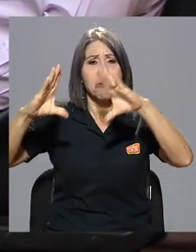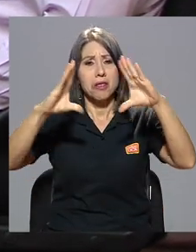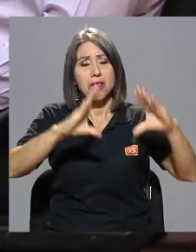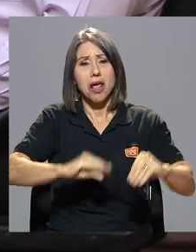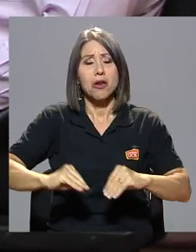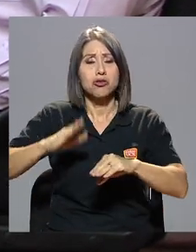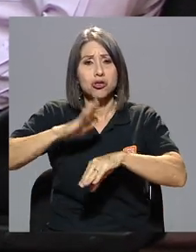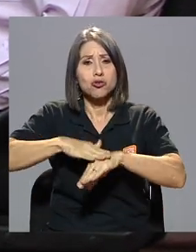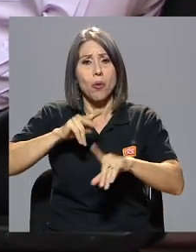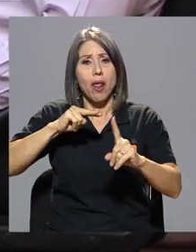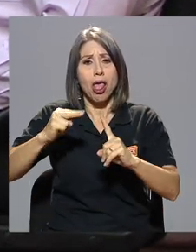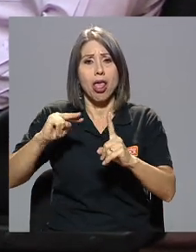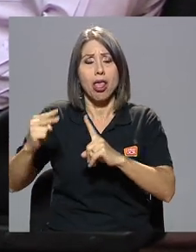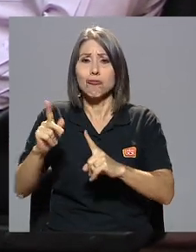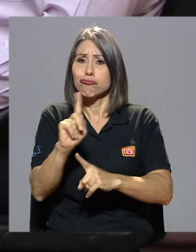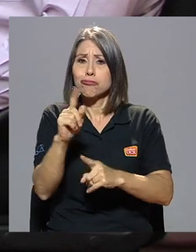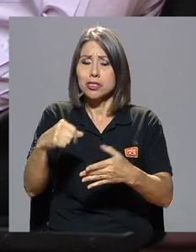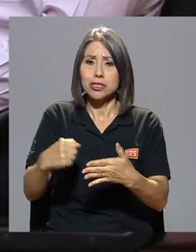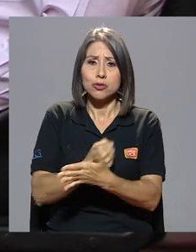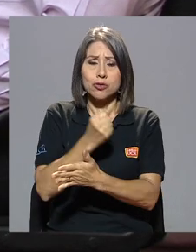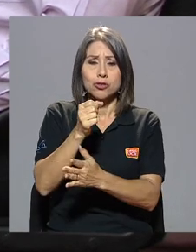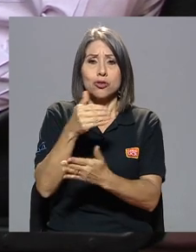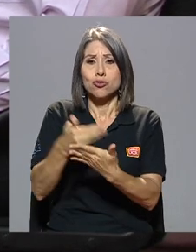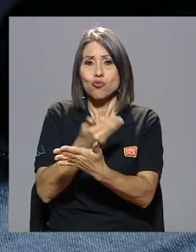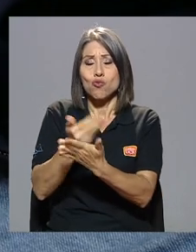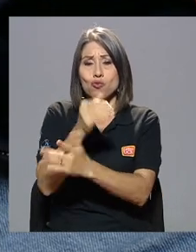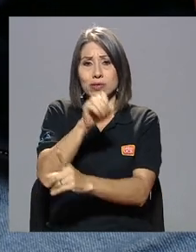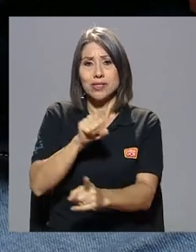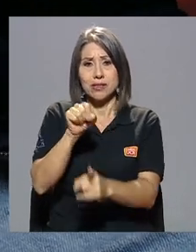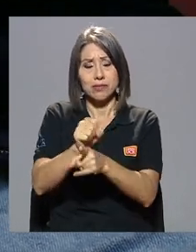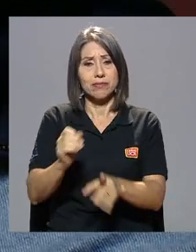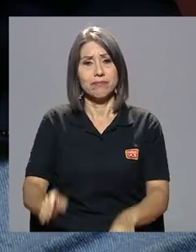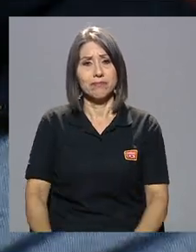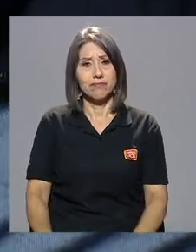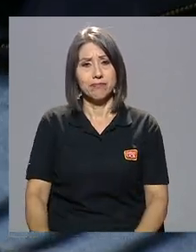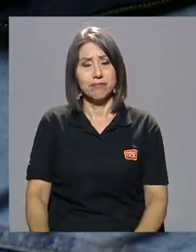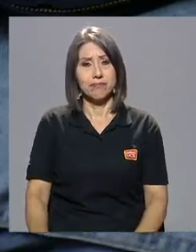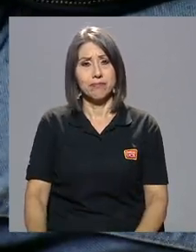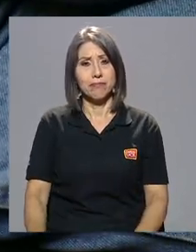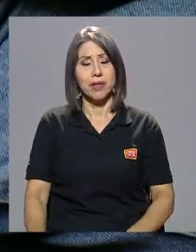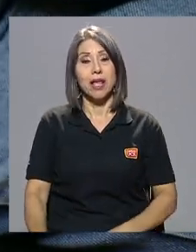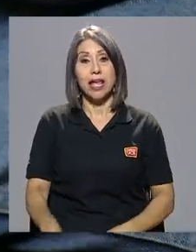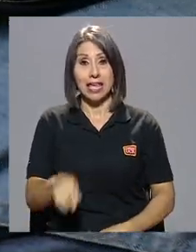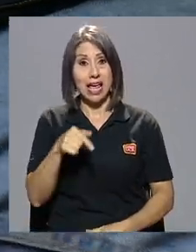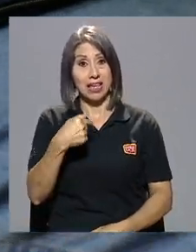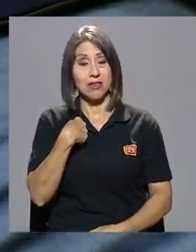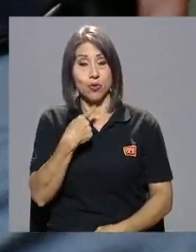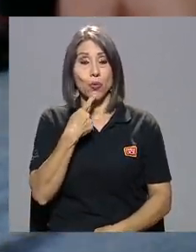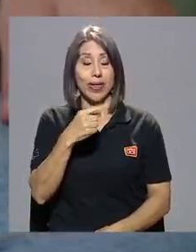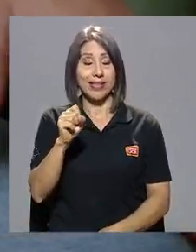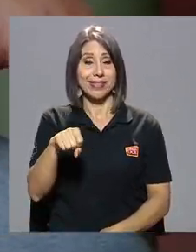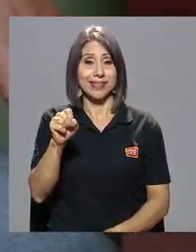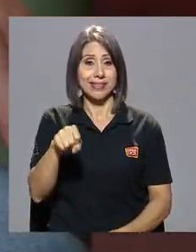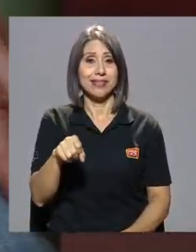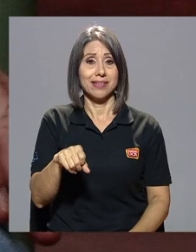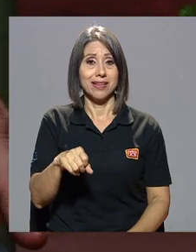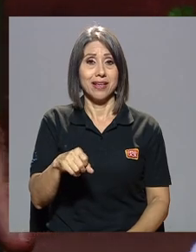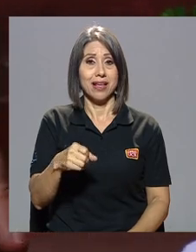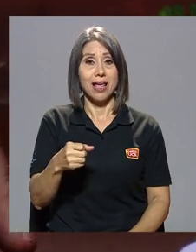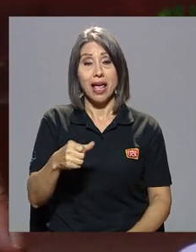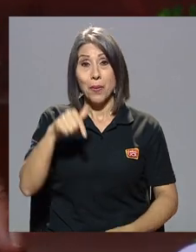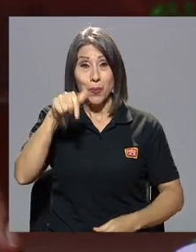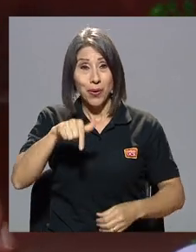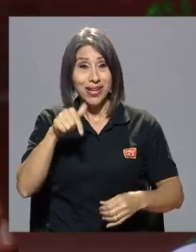etcétera era una situación nueva y aquí me lo mencionó lo voy a decir sí